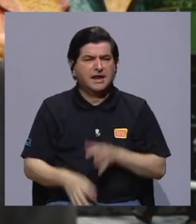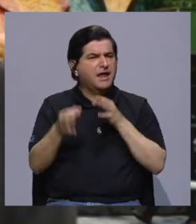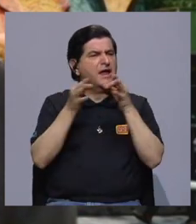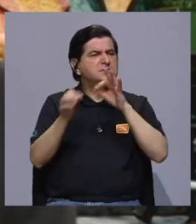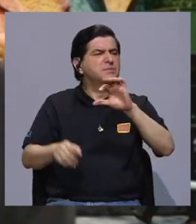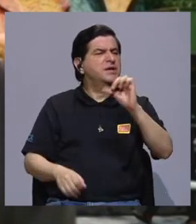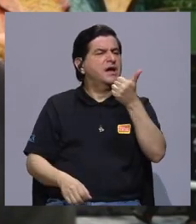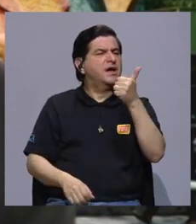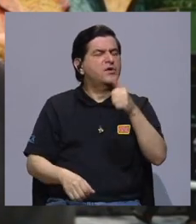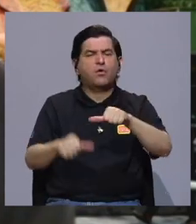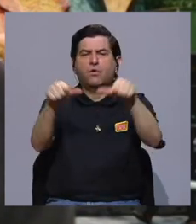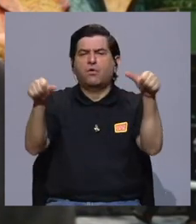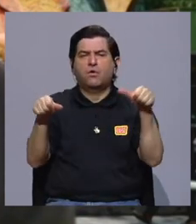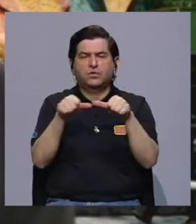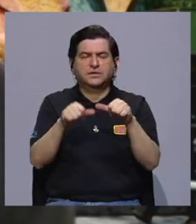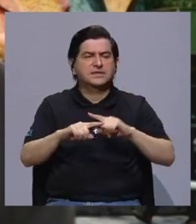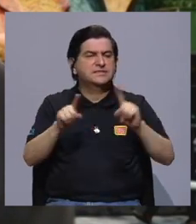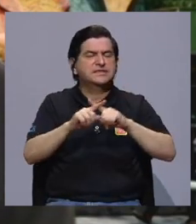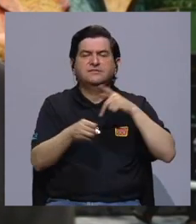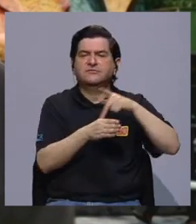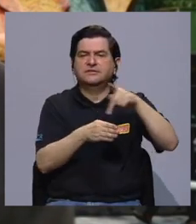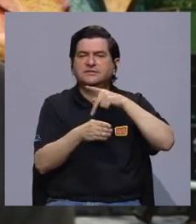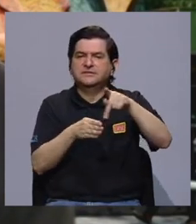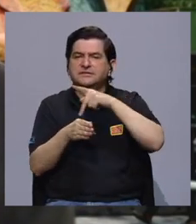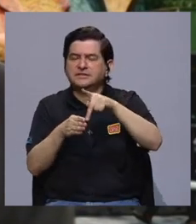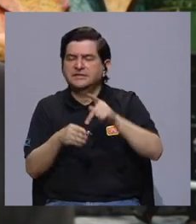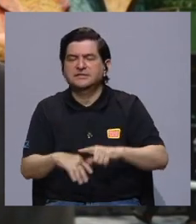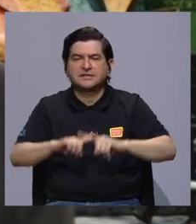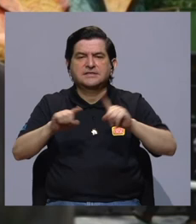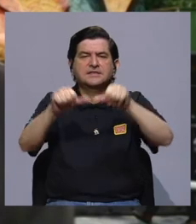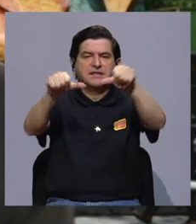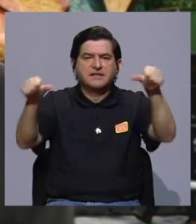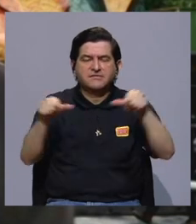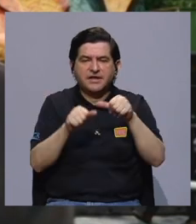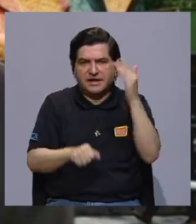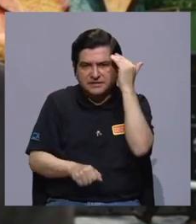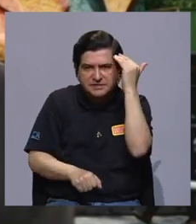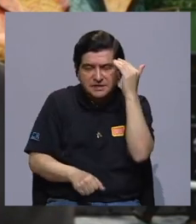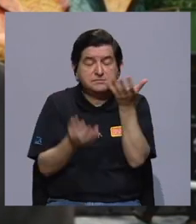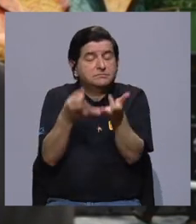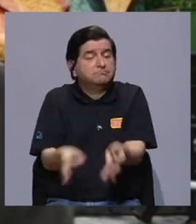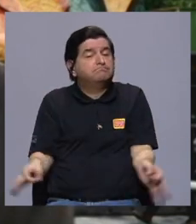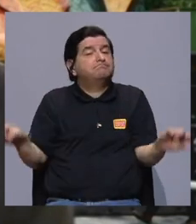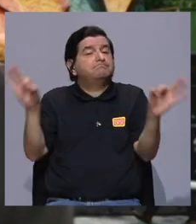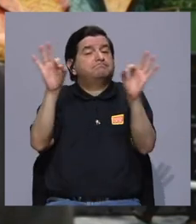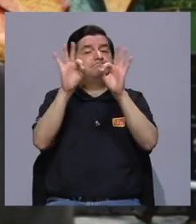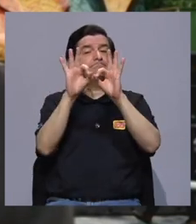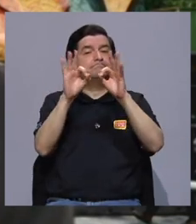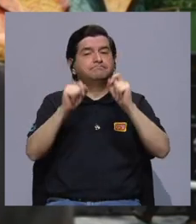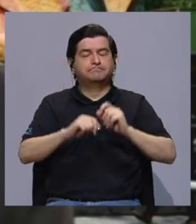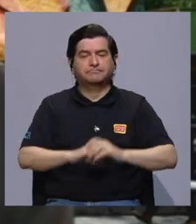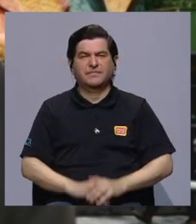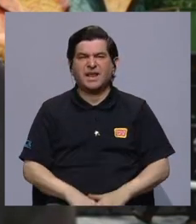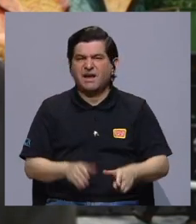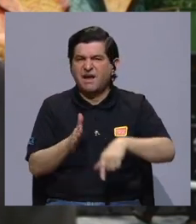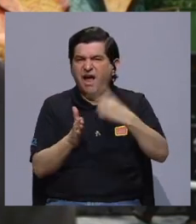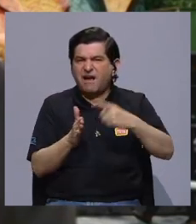lo que tienen que decir otras disciplinas, otros profesionales en diferentes ámbitos, yo creo que es muy importante.